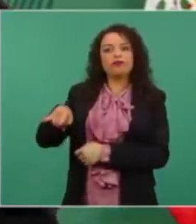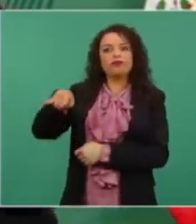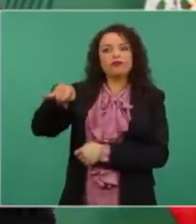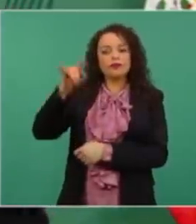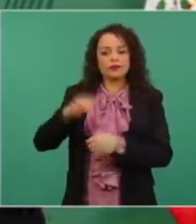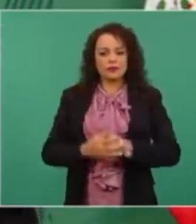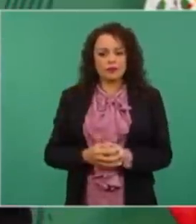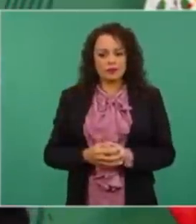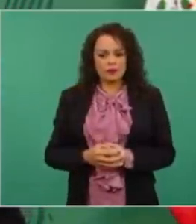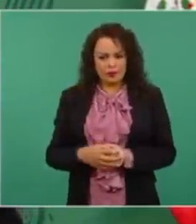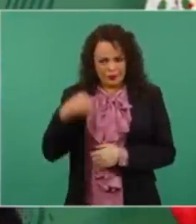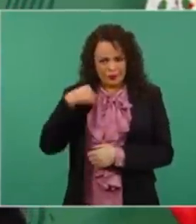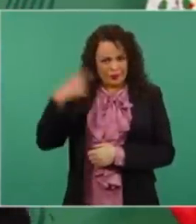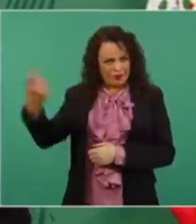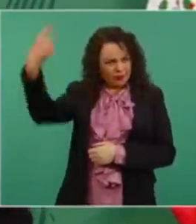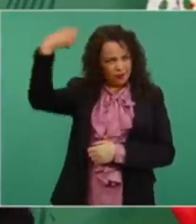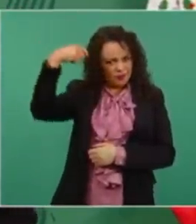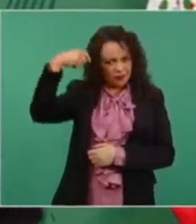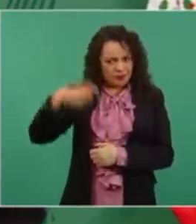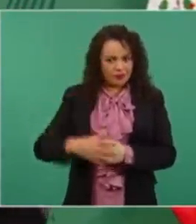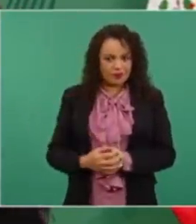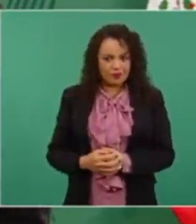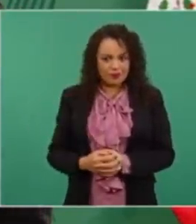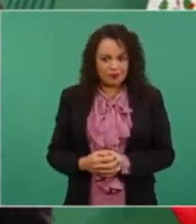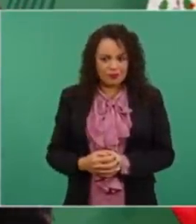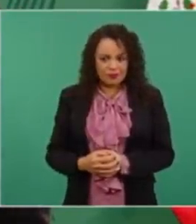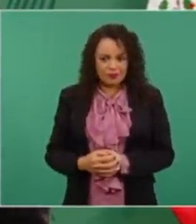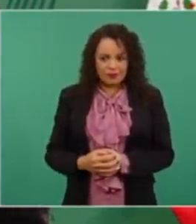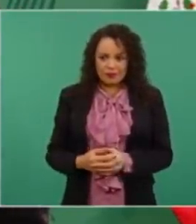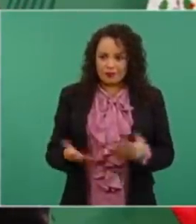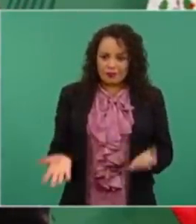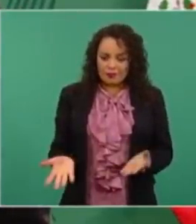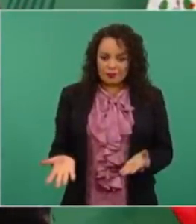Yo decía entre mí la nota, pues son los tenis